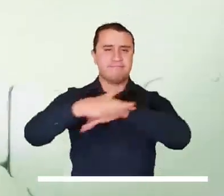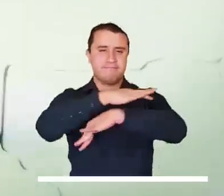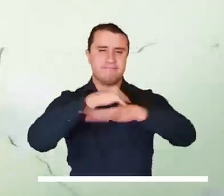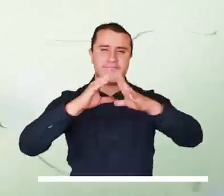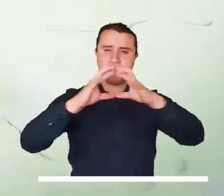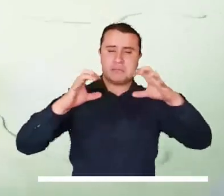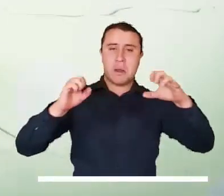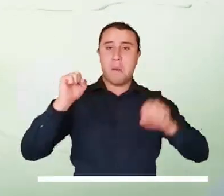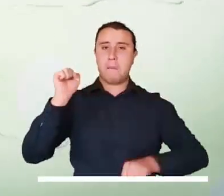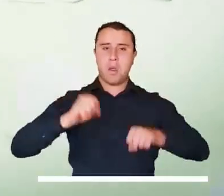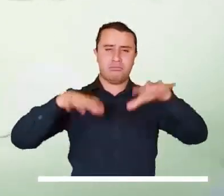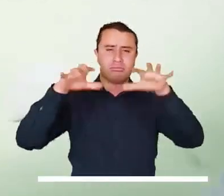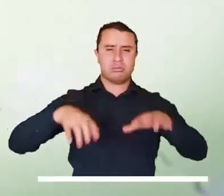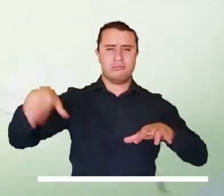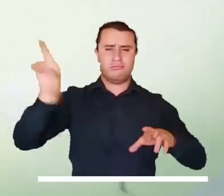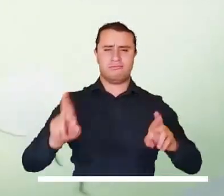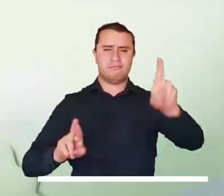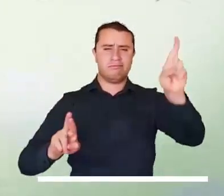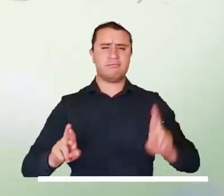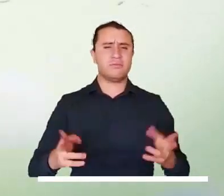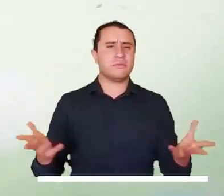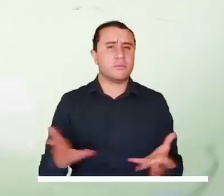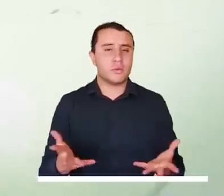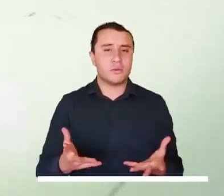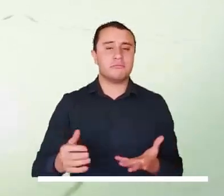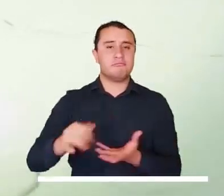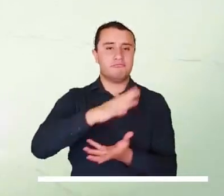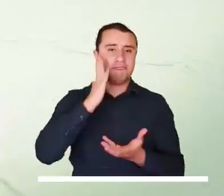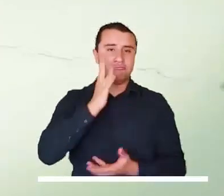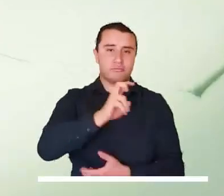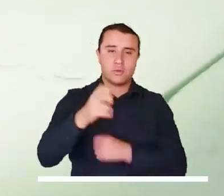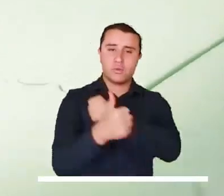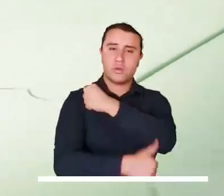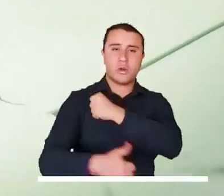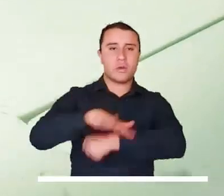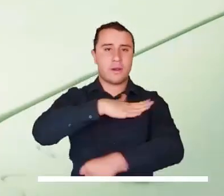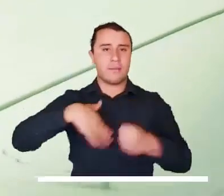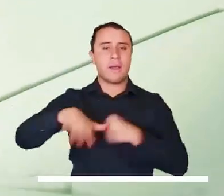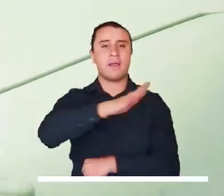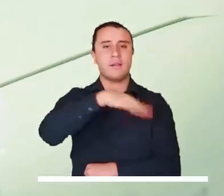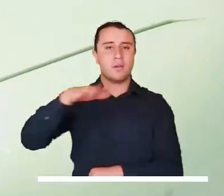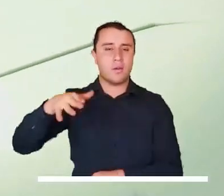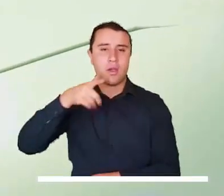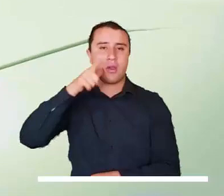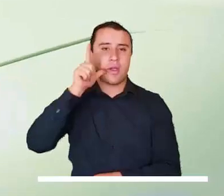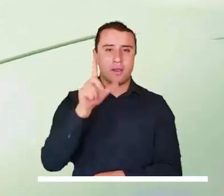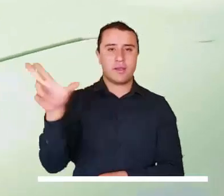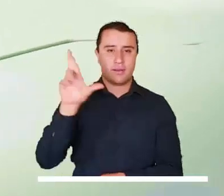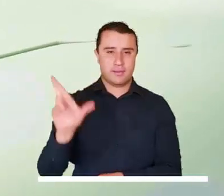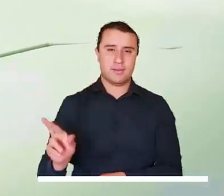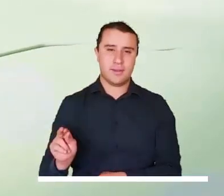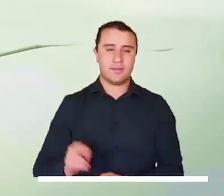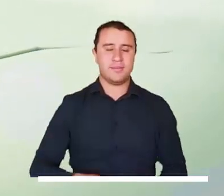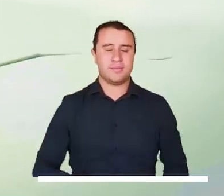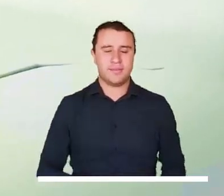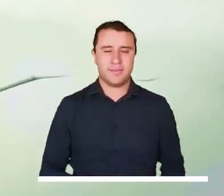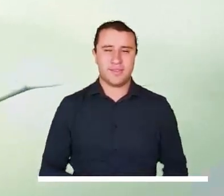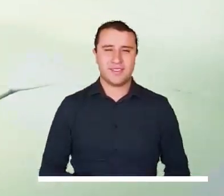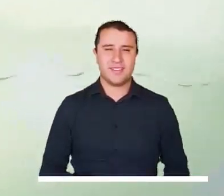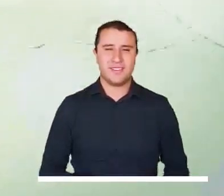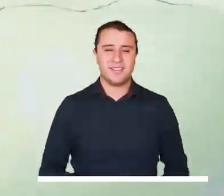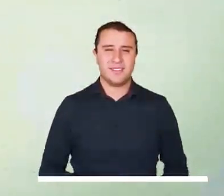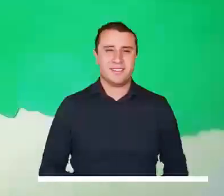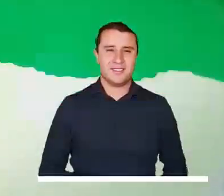Seguimos con la región andina que tendrá cielo nublado y posibles lluvias con actividad eléctrica en los Santanderes, Boyacá, Cundinamarca, Antioquia, Caldas y